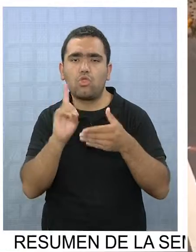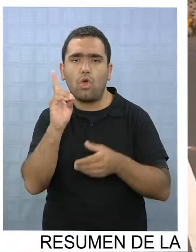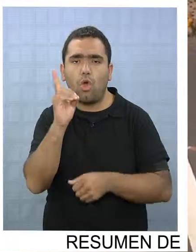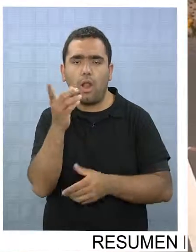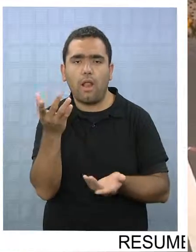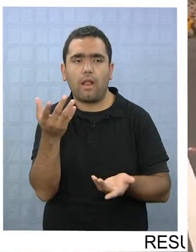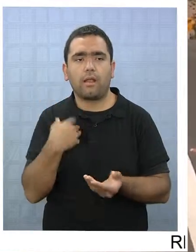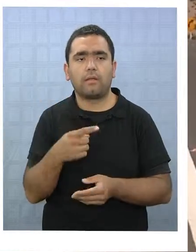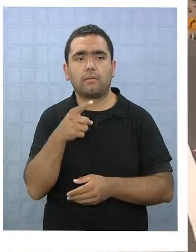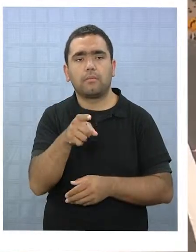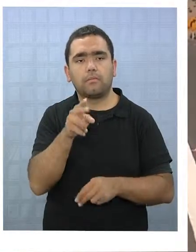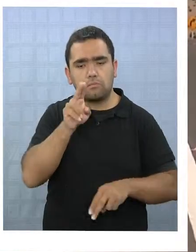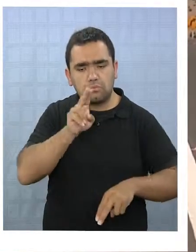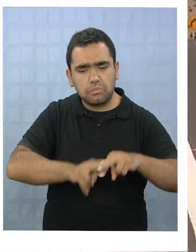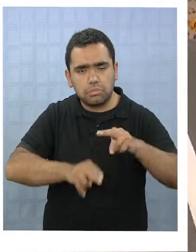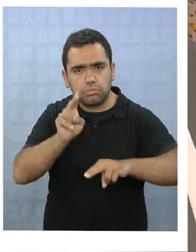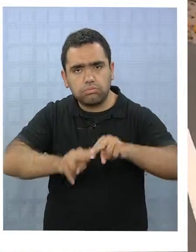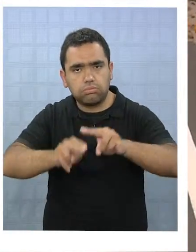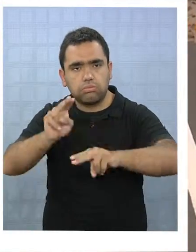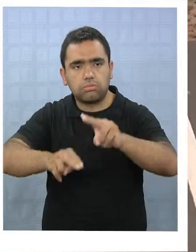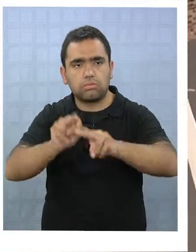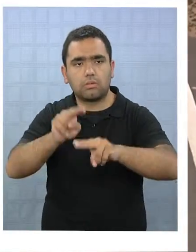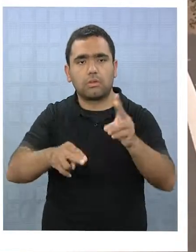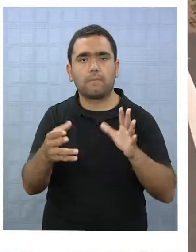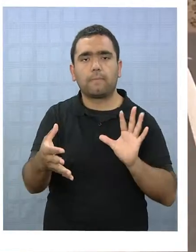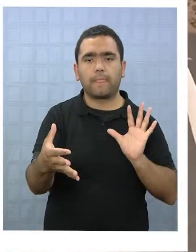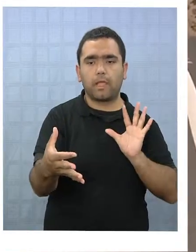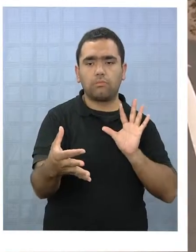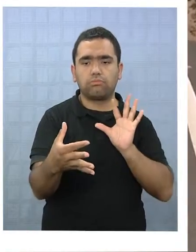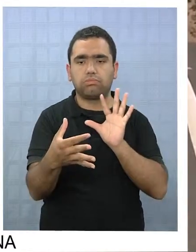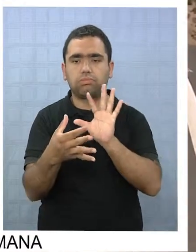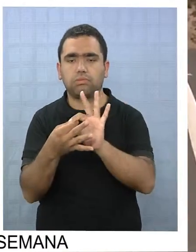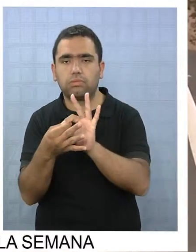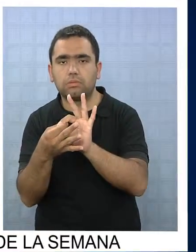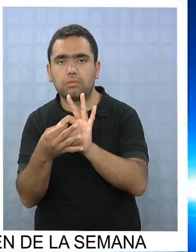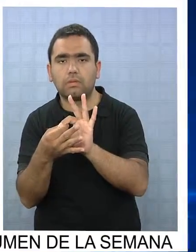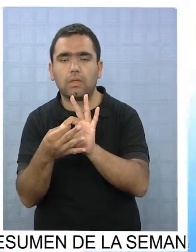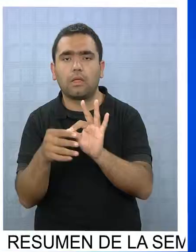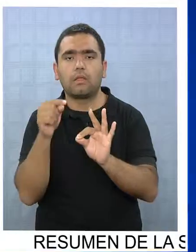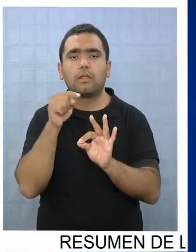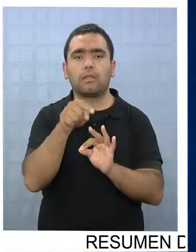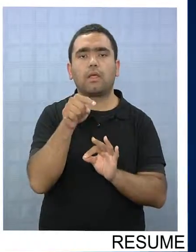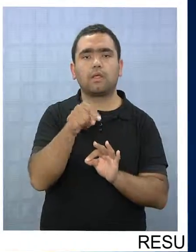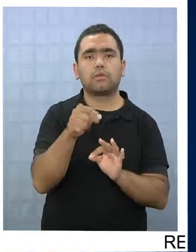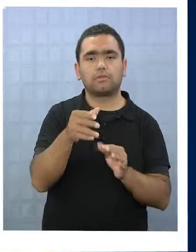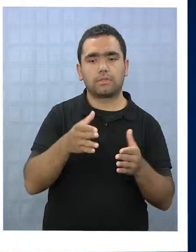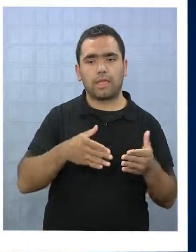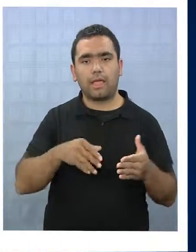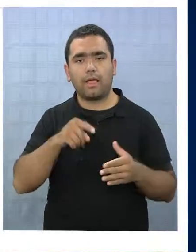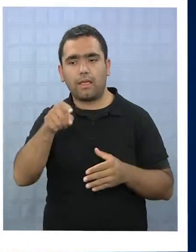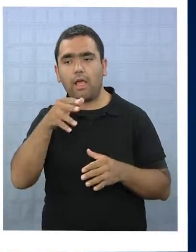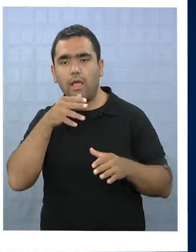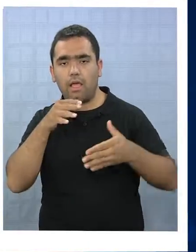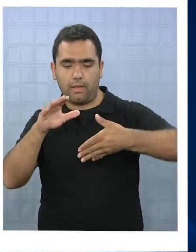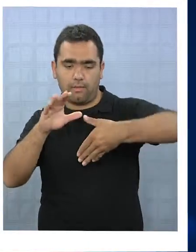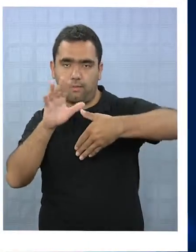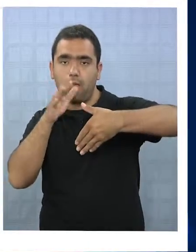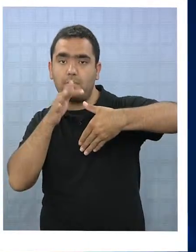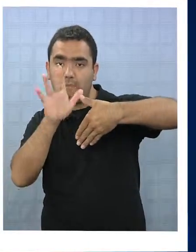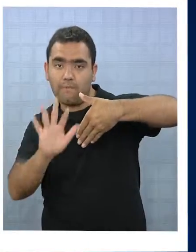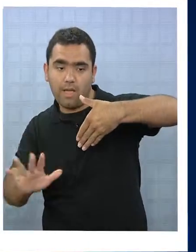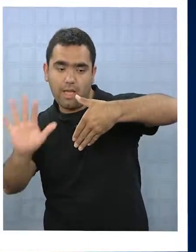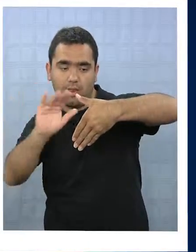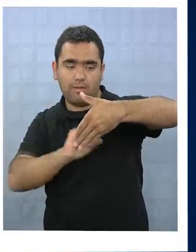la unión del Océano Atlántico con el Pacífico. Una ruta transoceánica que se viene